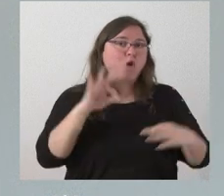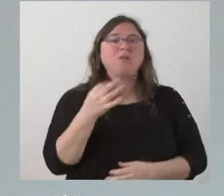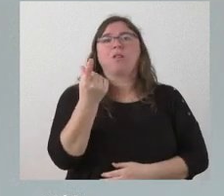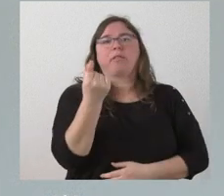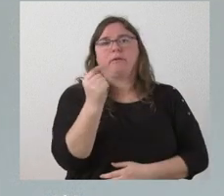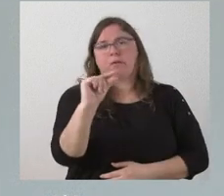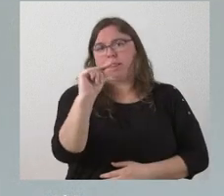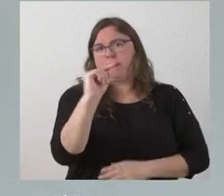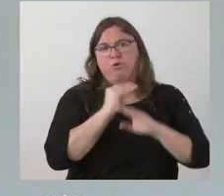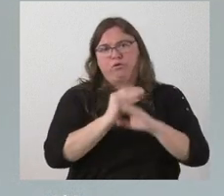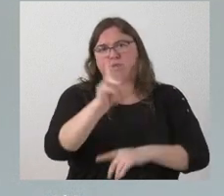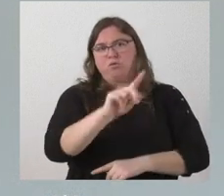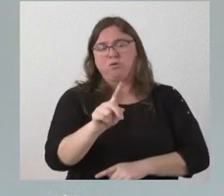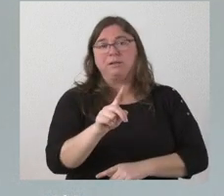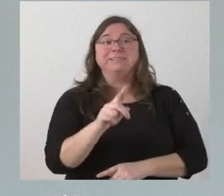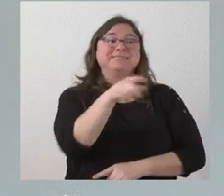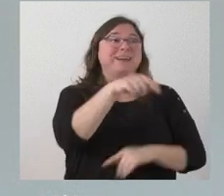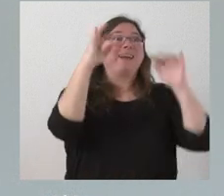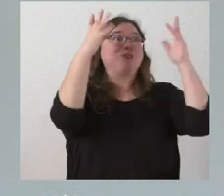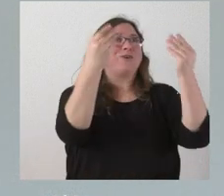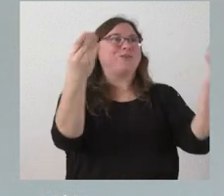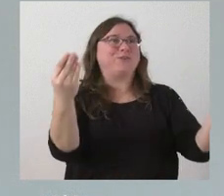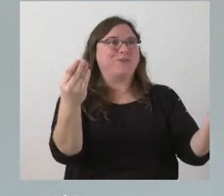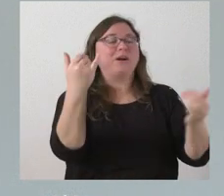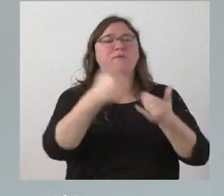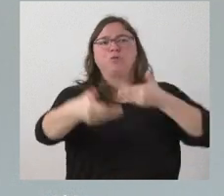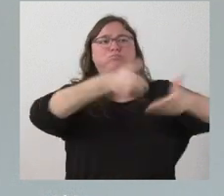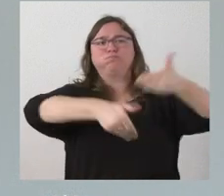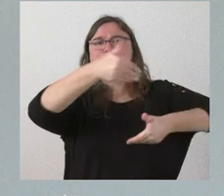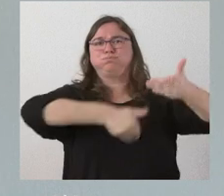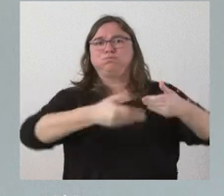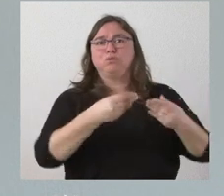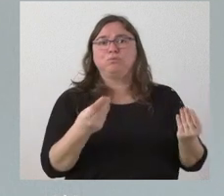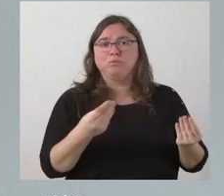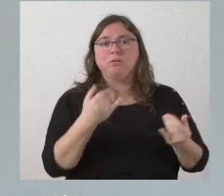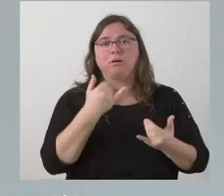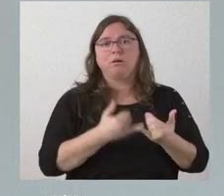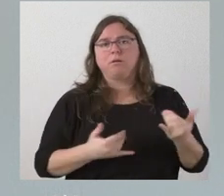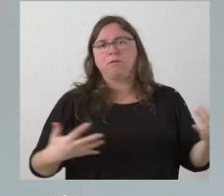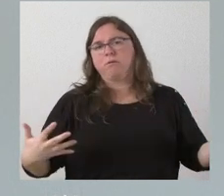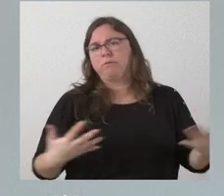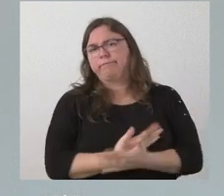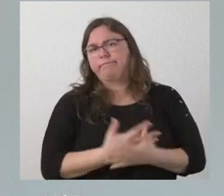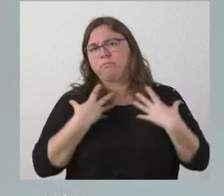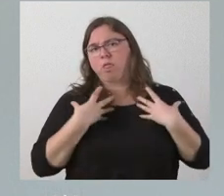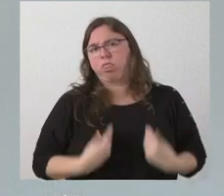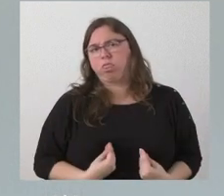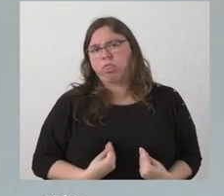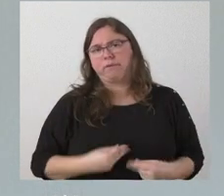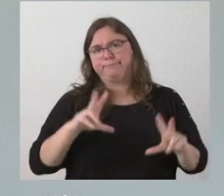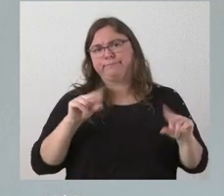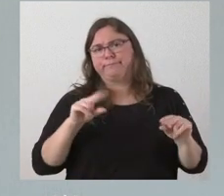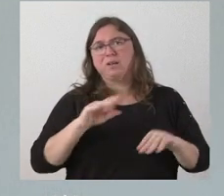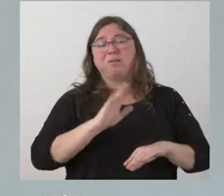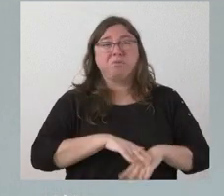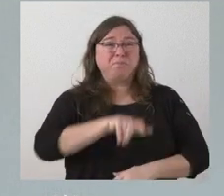insuficiente la expectativa fue muy grande las demandas fueron muchas y la excepción ha sido enorme como ustedes pueden imaginar porque han sido